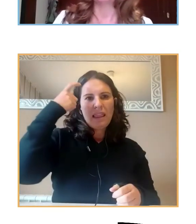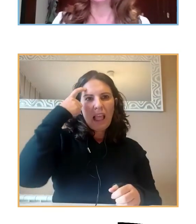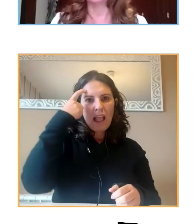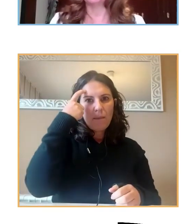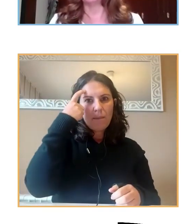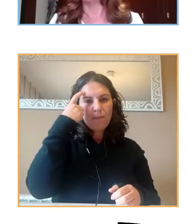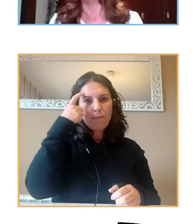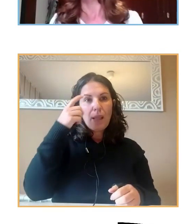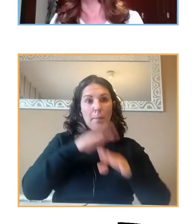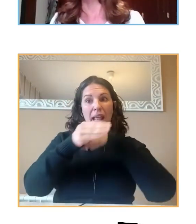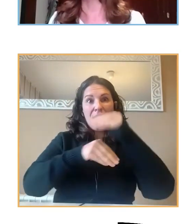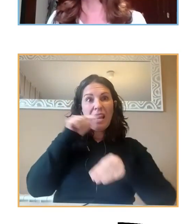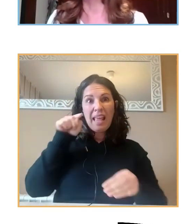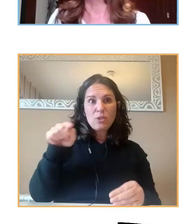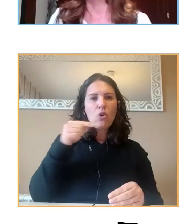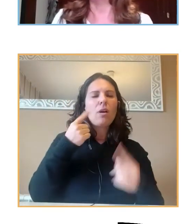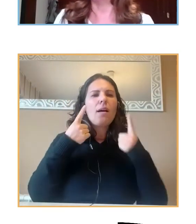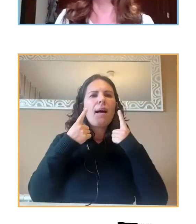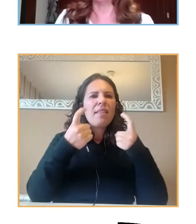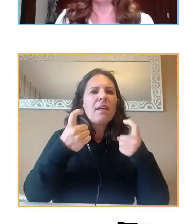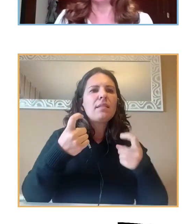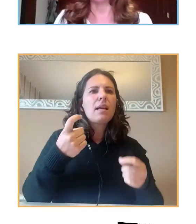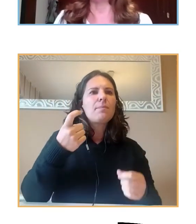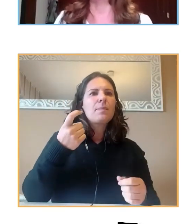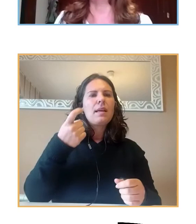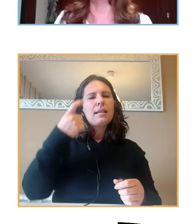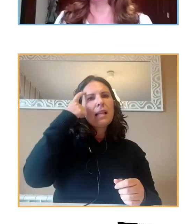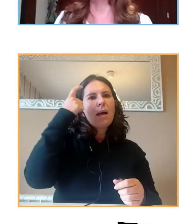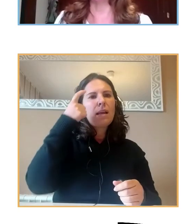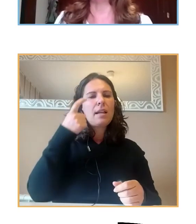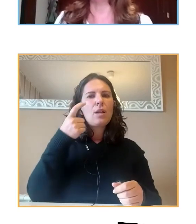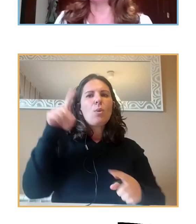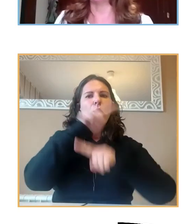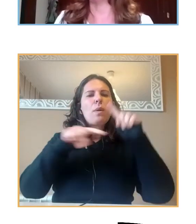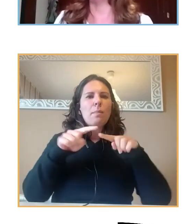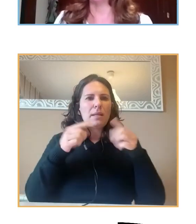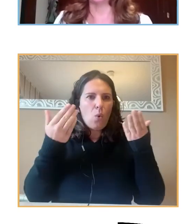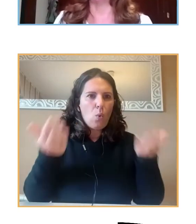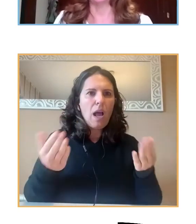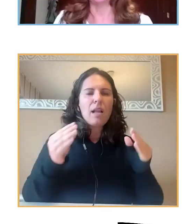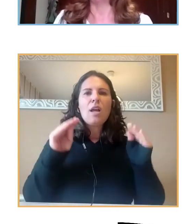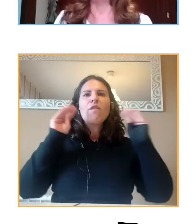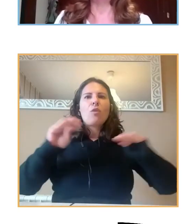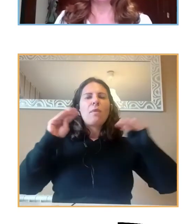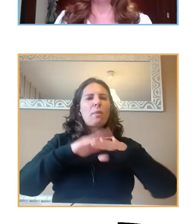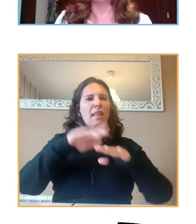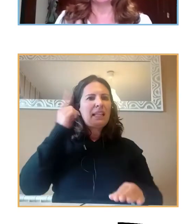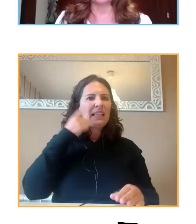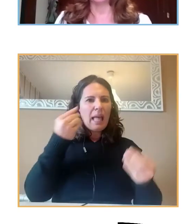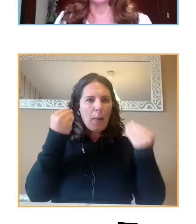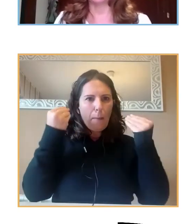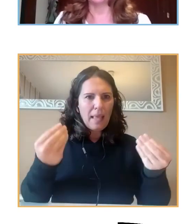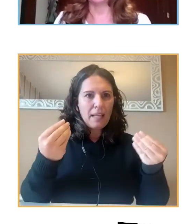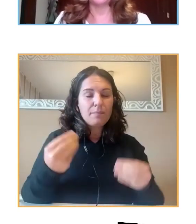saber cuáles son los problemas y tener formación para poder detectarlos. Por todo ello,